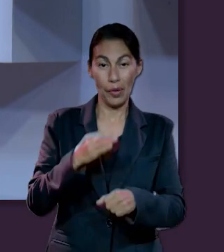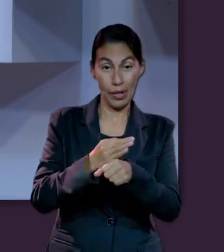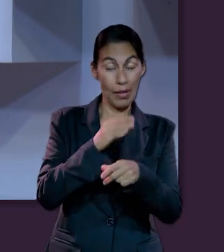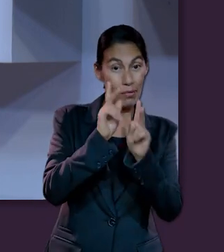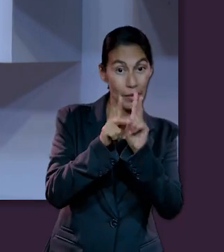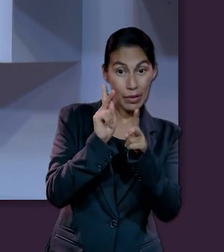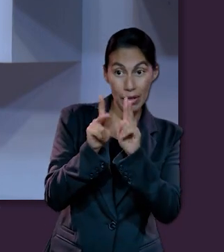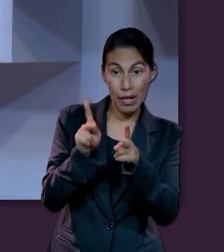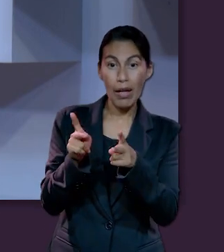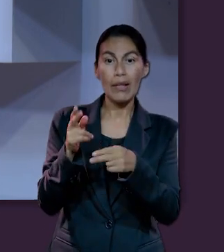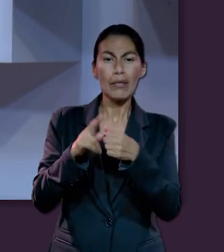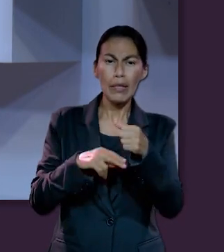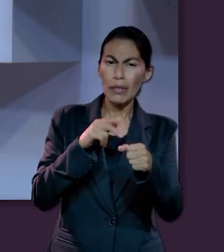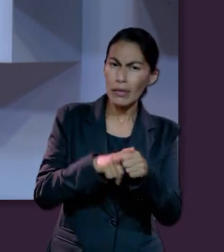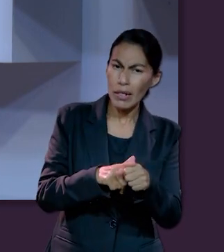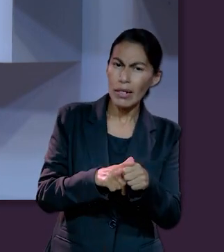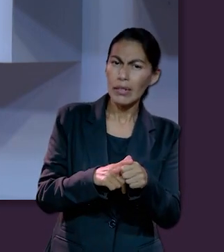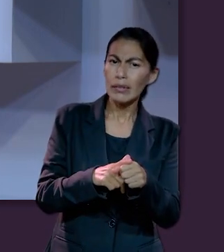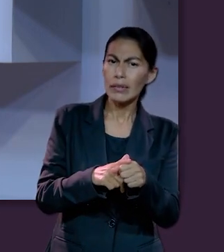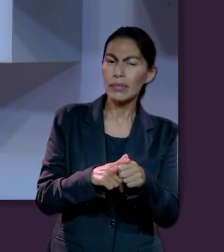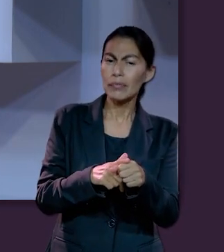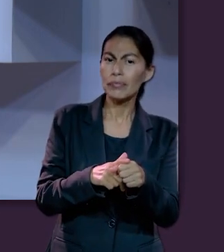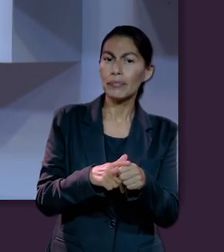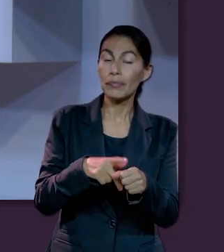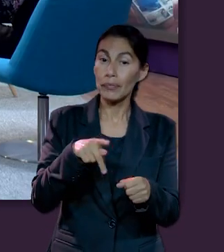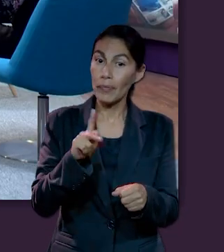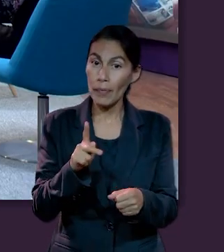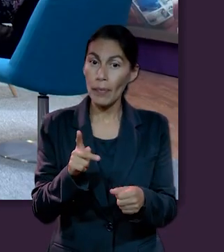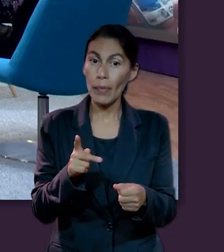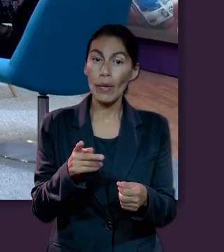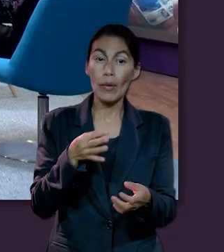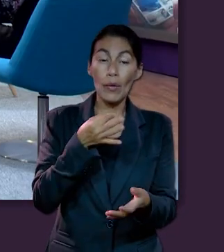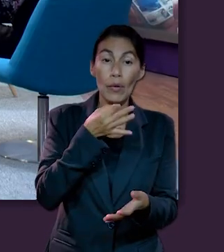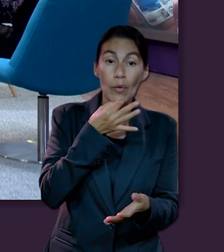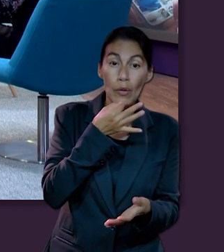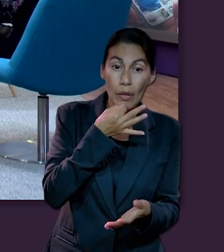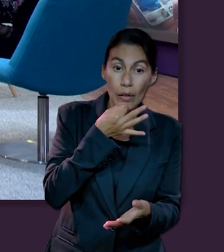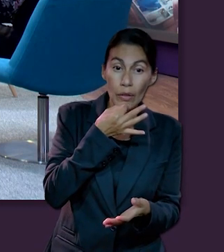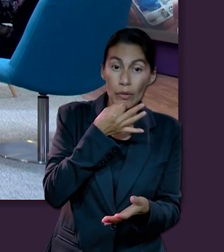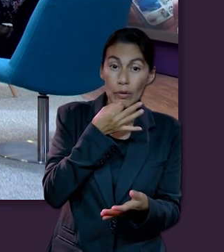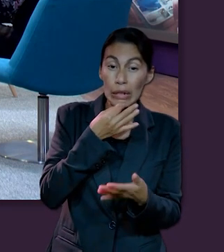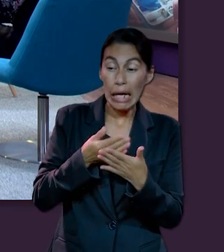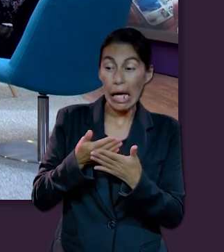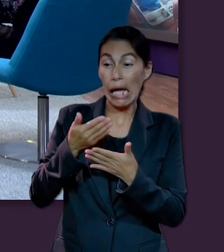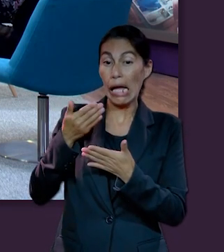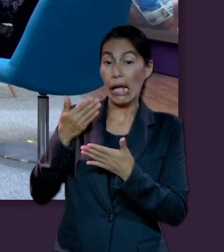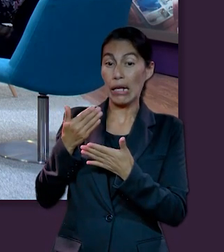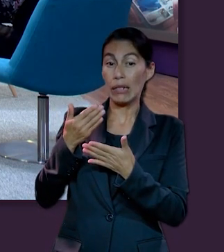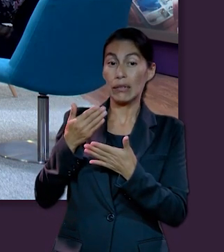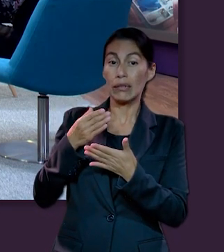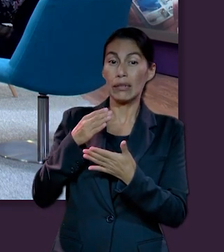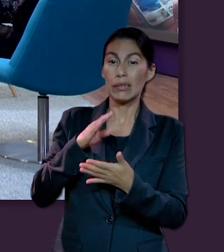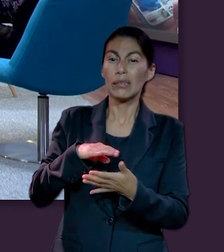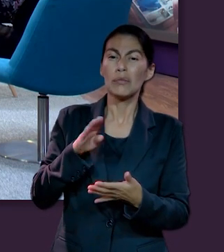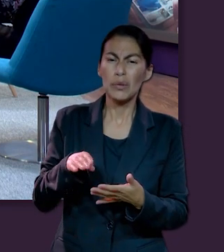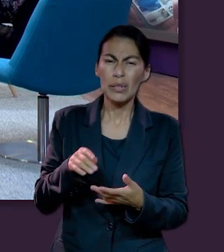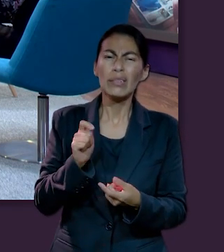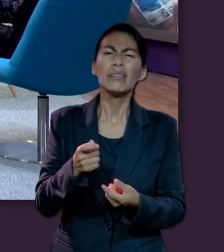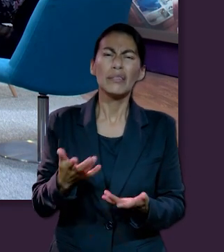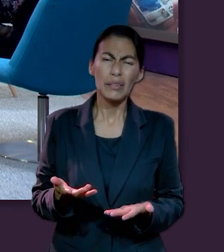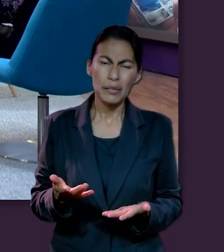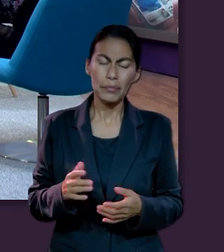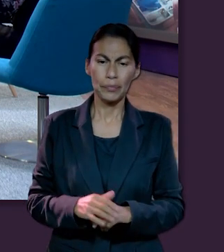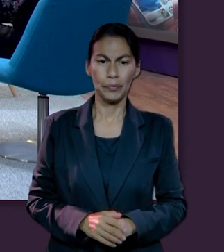conversando un poco, no solo de nuestra naturaleza presente, sino también en esos momentos antes de morir, cuál sería